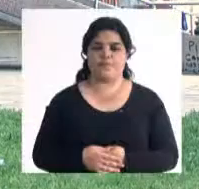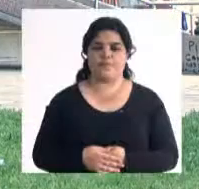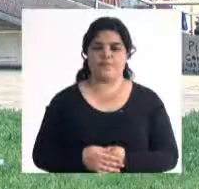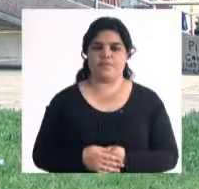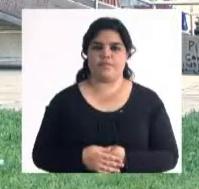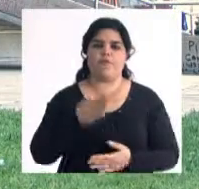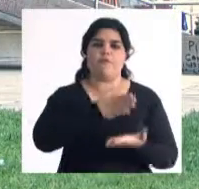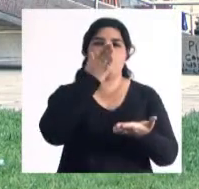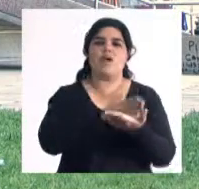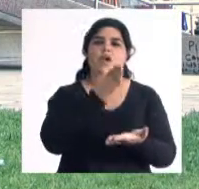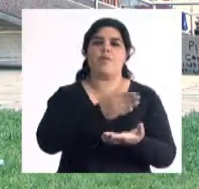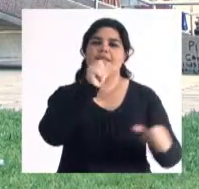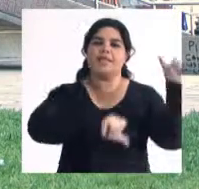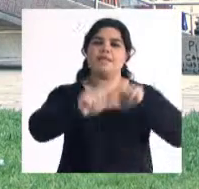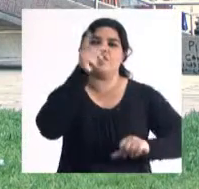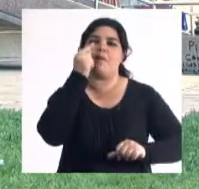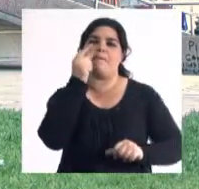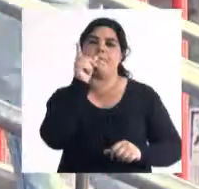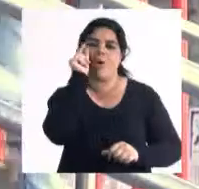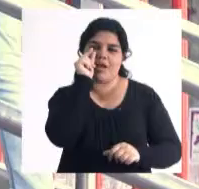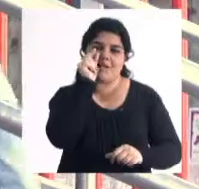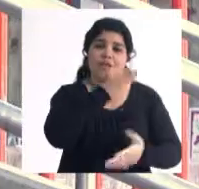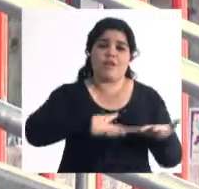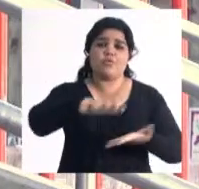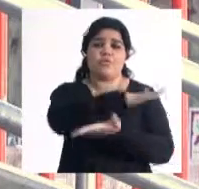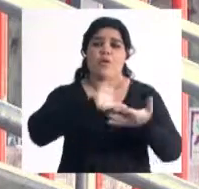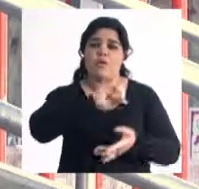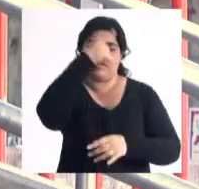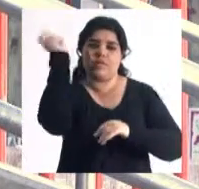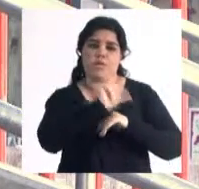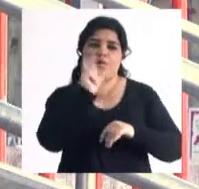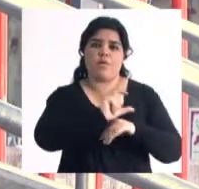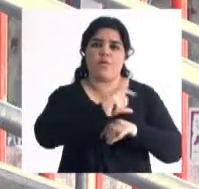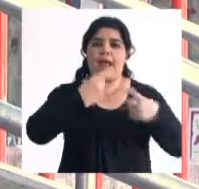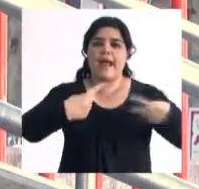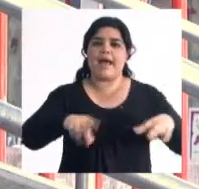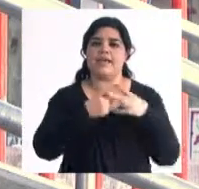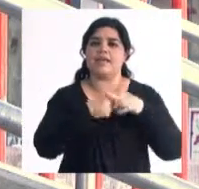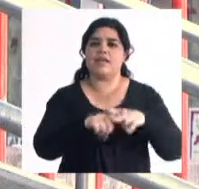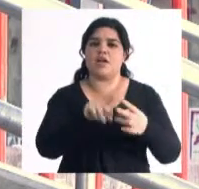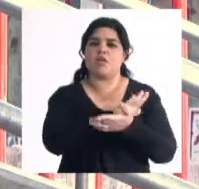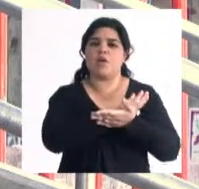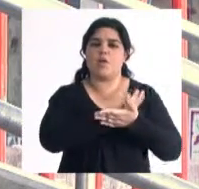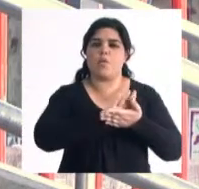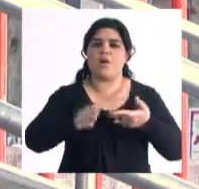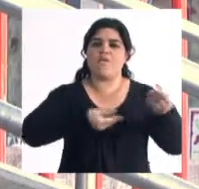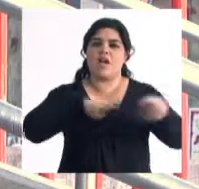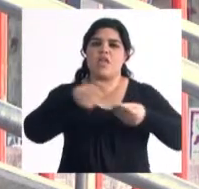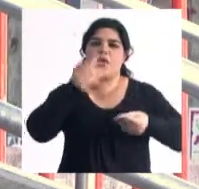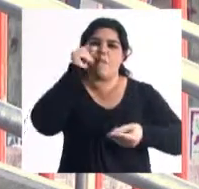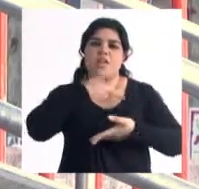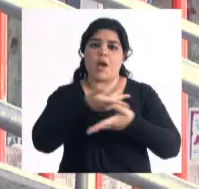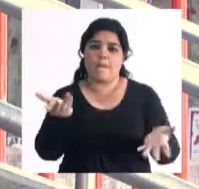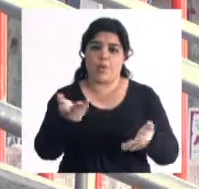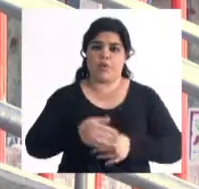La Facultad de Ciencias Políticas y Sociales de la UNCUYO ofrece una nueva Tecnicatura Universitaria en Gestión de Políticas